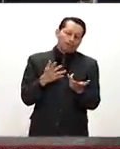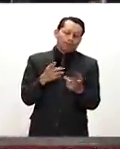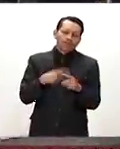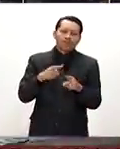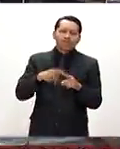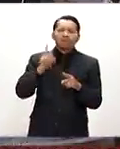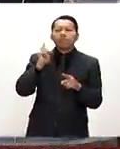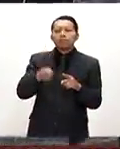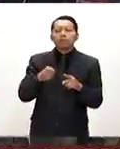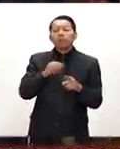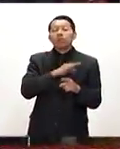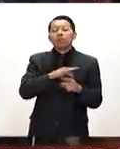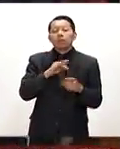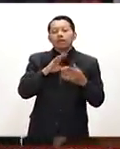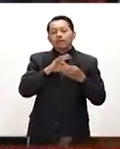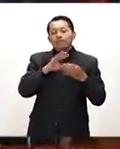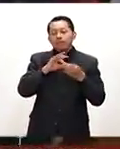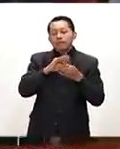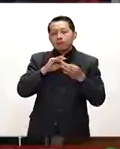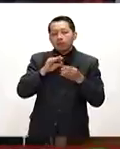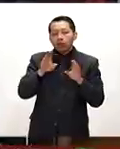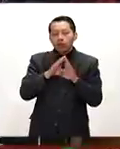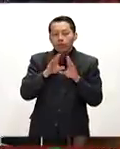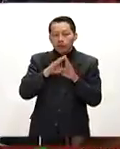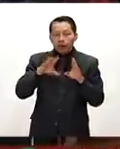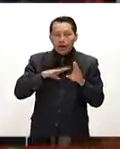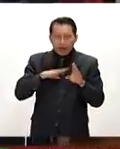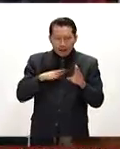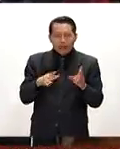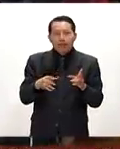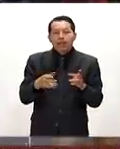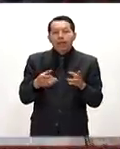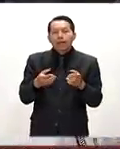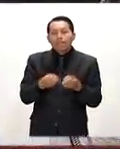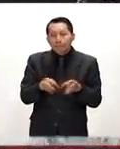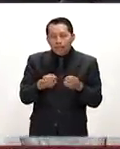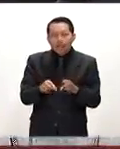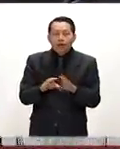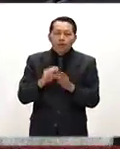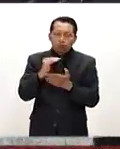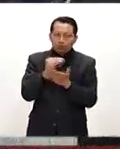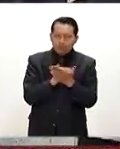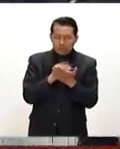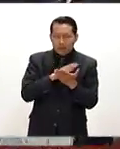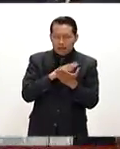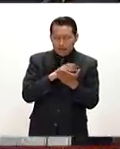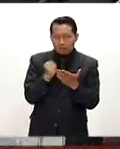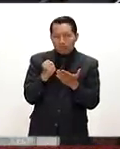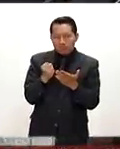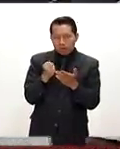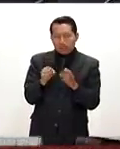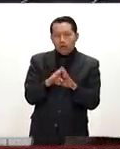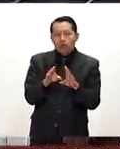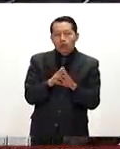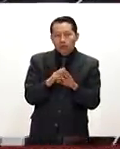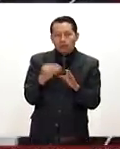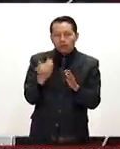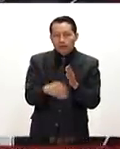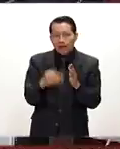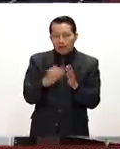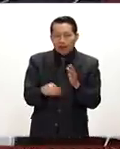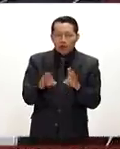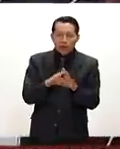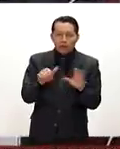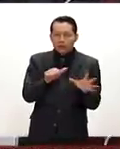es decir, a ver, déjame decirte, hay un déficit, se mantiene un déficit alto de alrededor